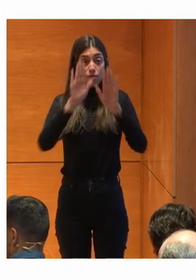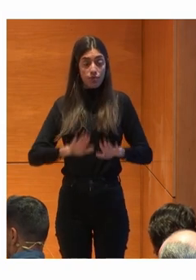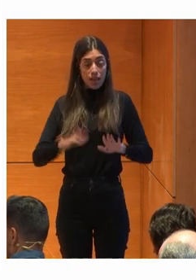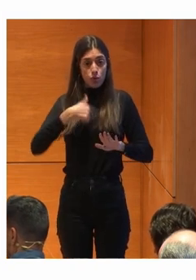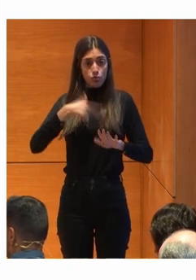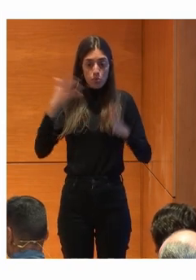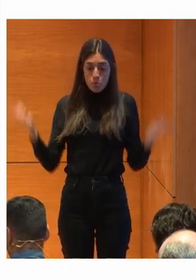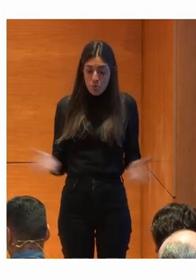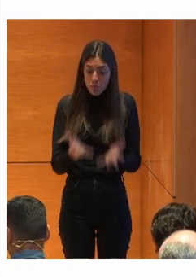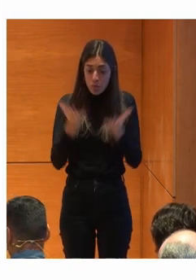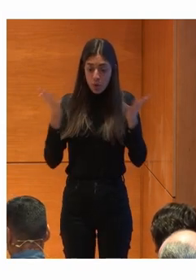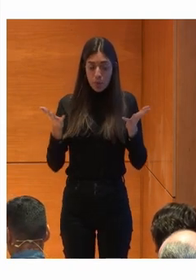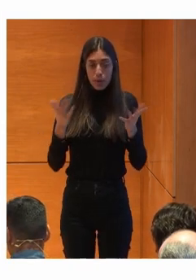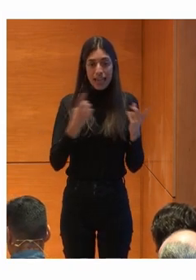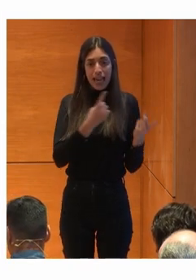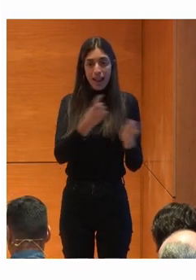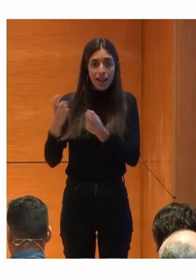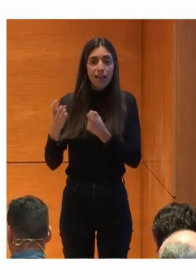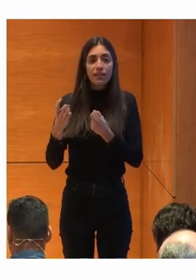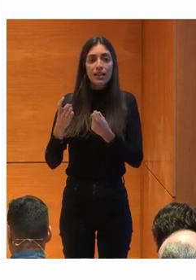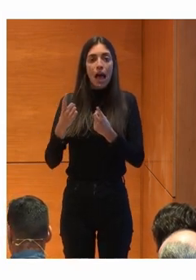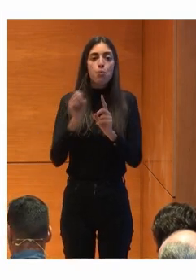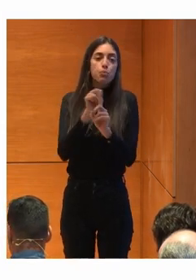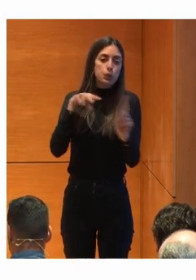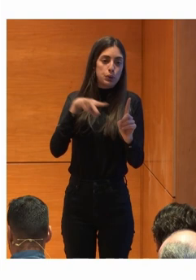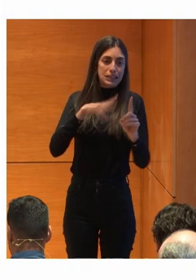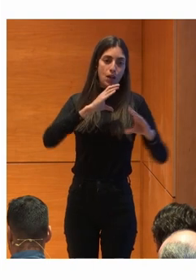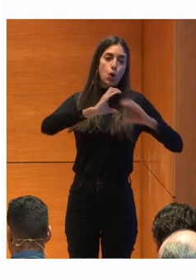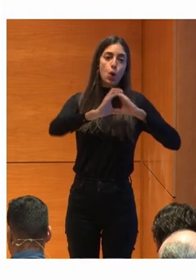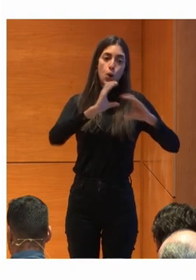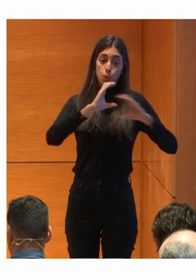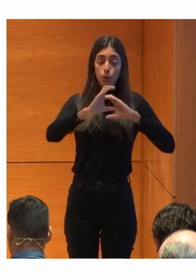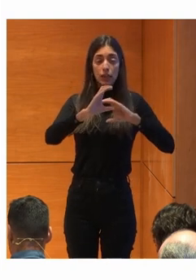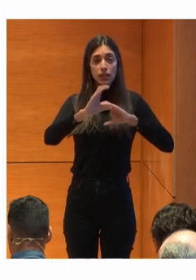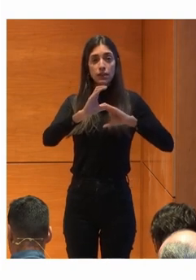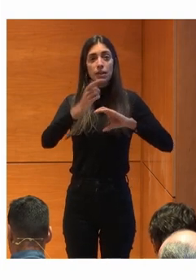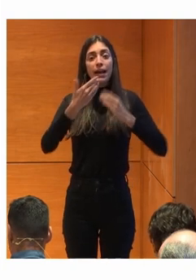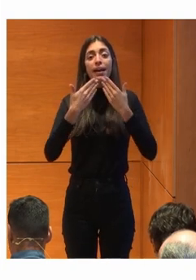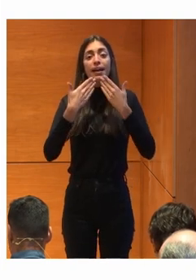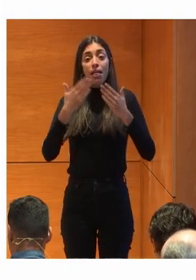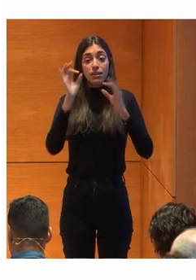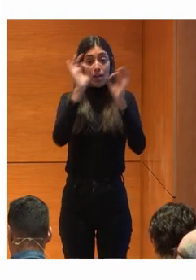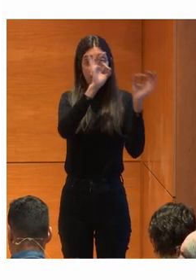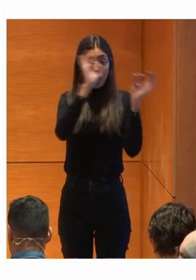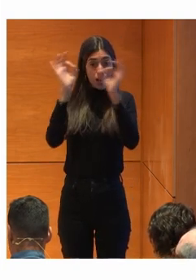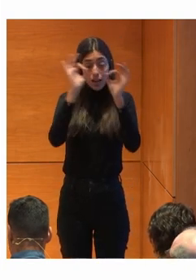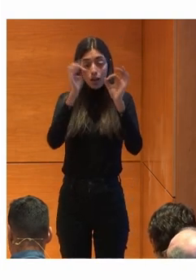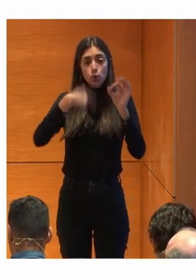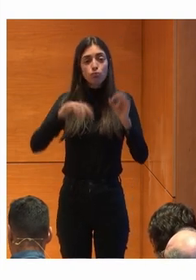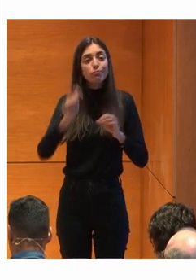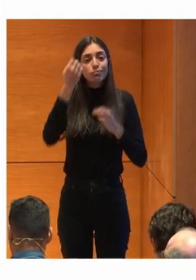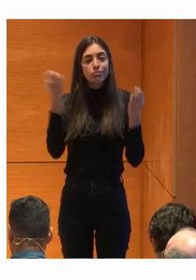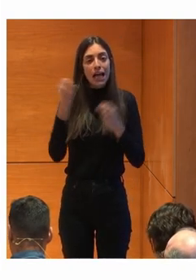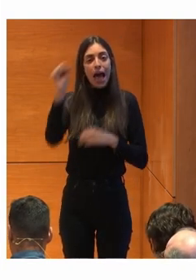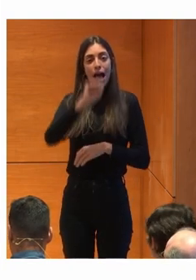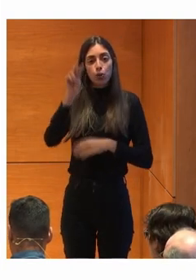Promoviendo toda esa necesidad A nivel comunicativo A partir de los lectores oculares Conseguimos que en el 2019